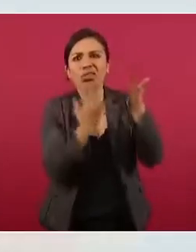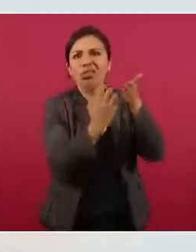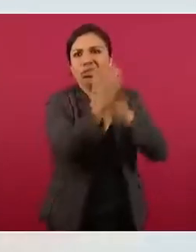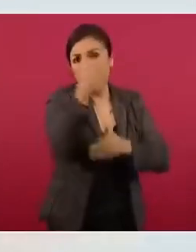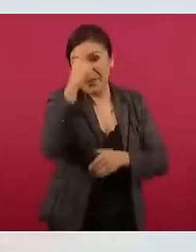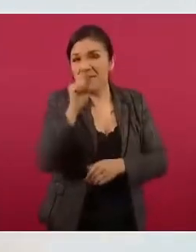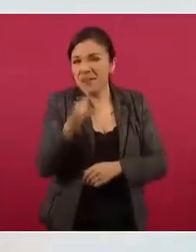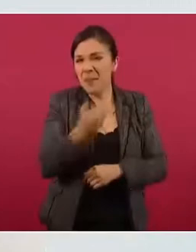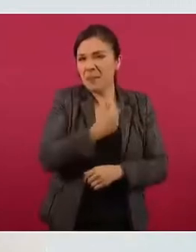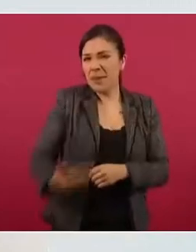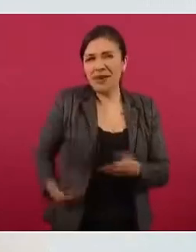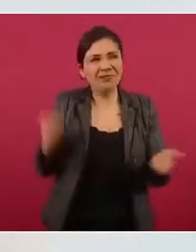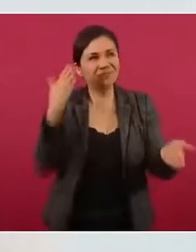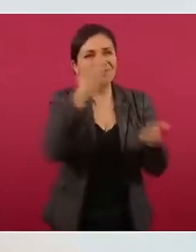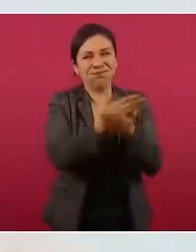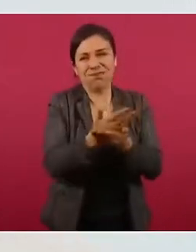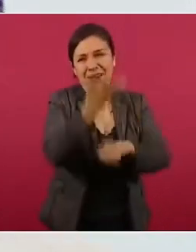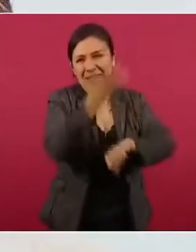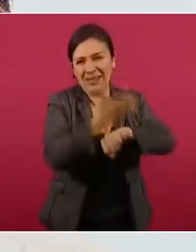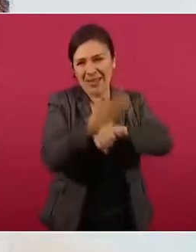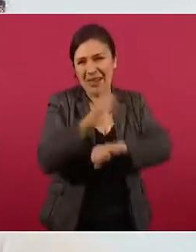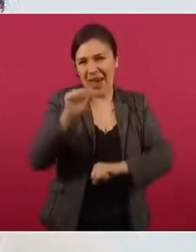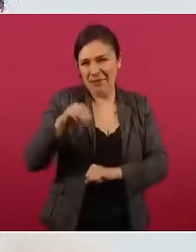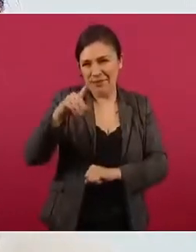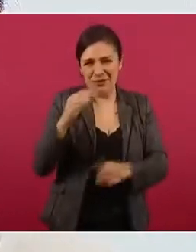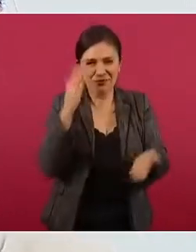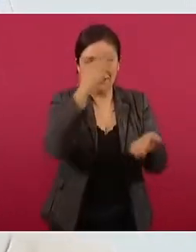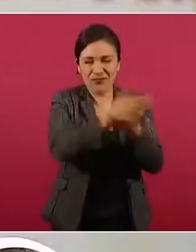la visita del presidente López Obrador a Estados Unidos.